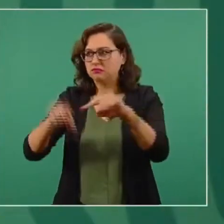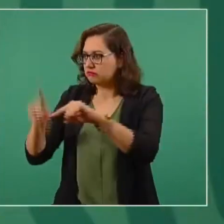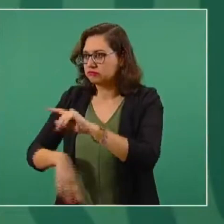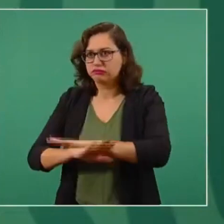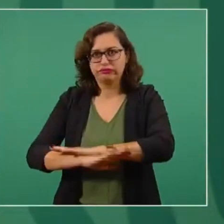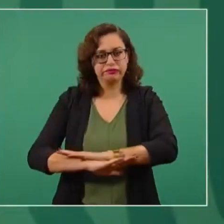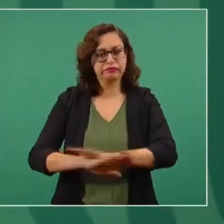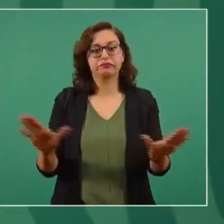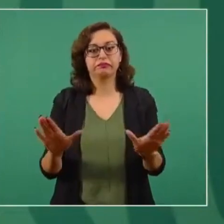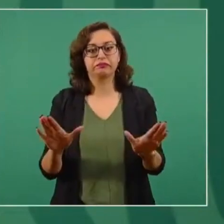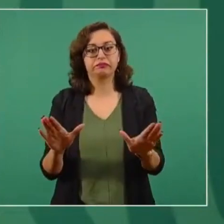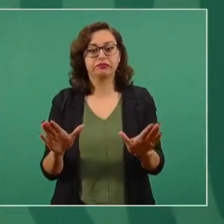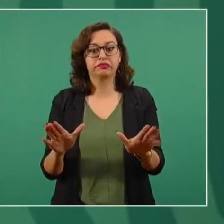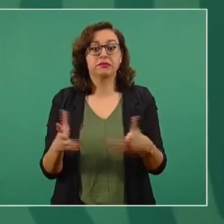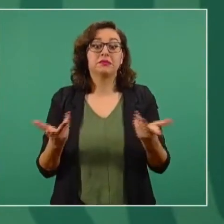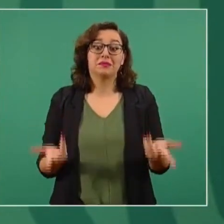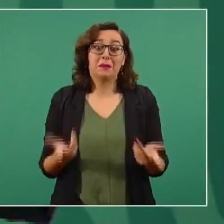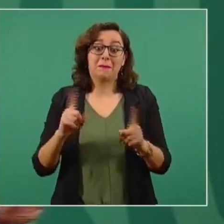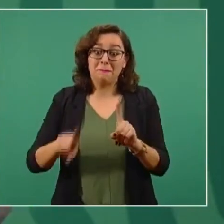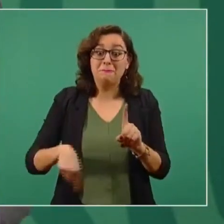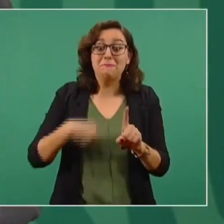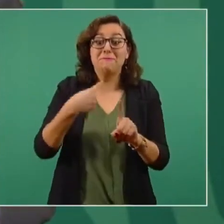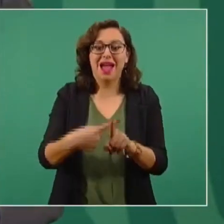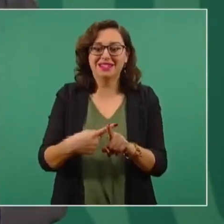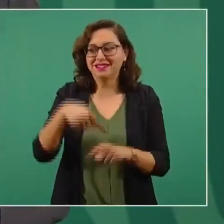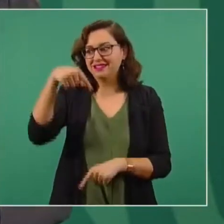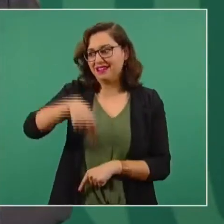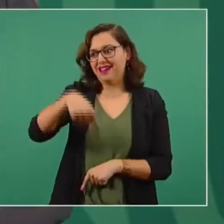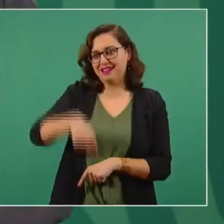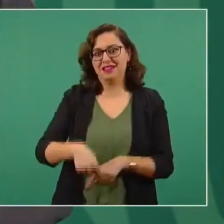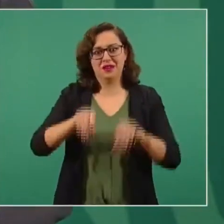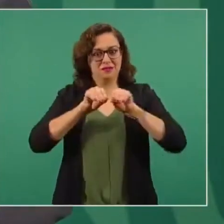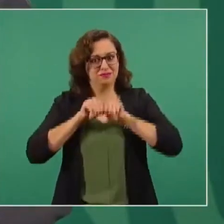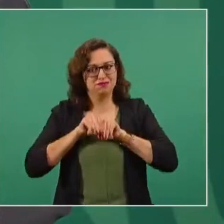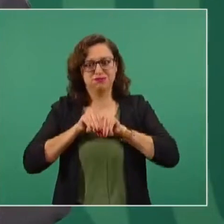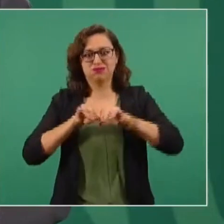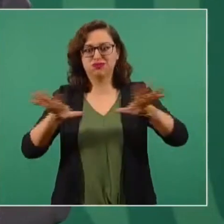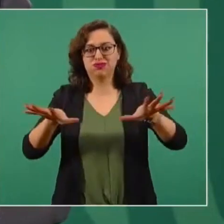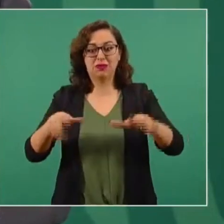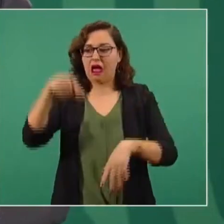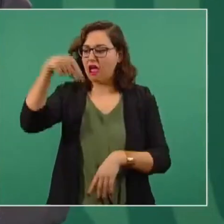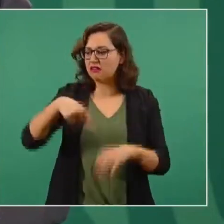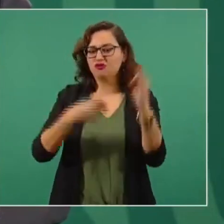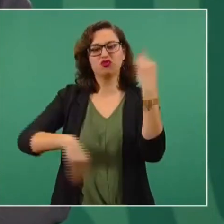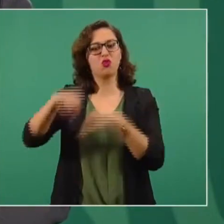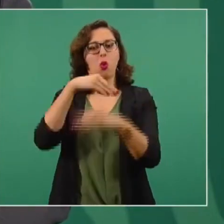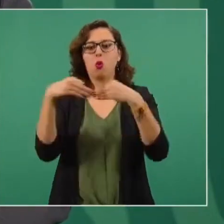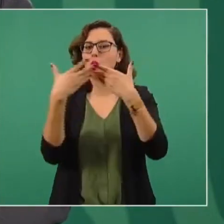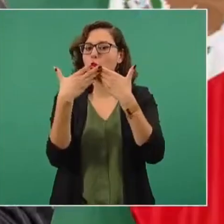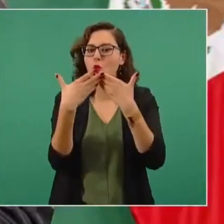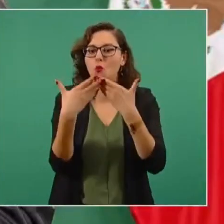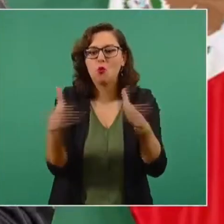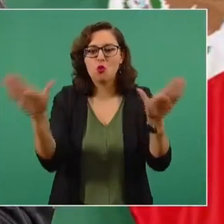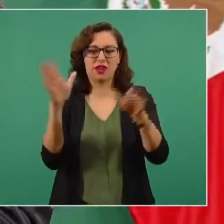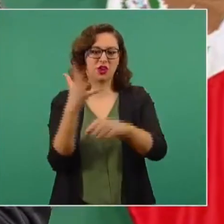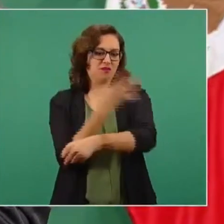de que se dio a conocer aquí, porque vamos a transparentar todo, la